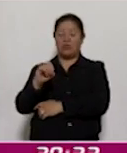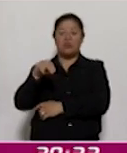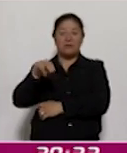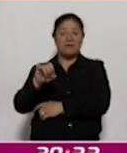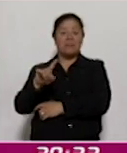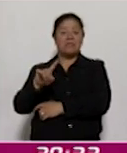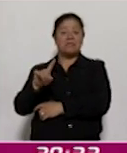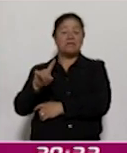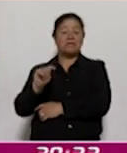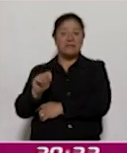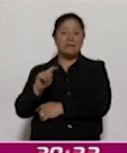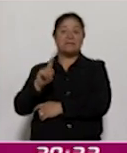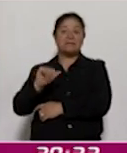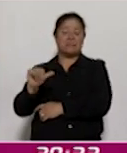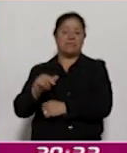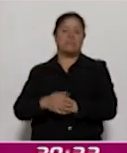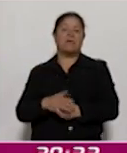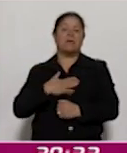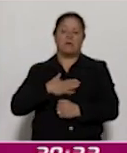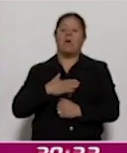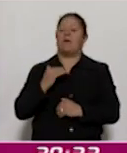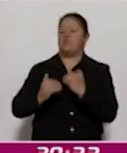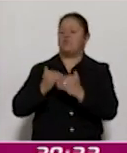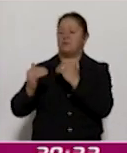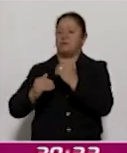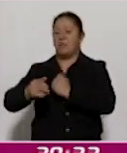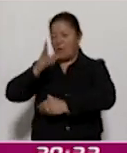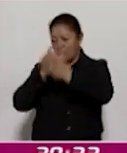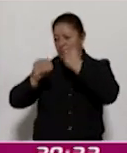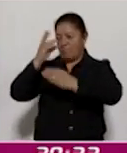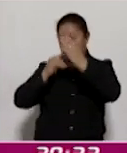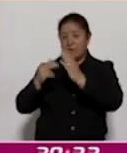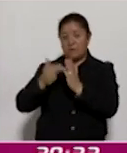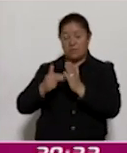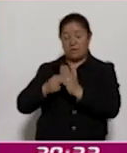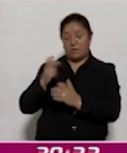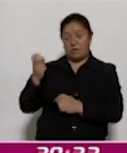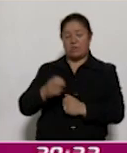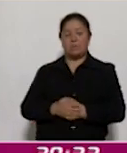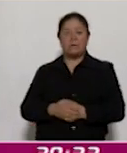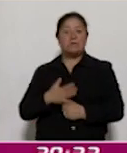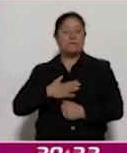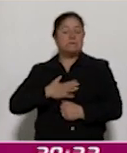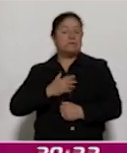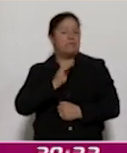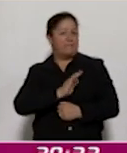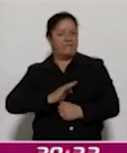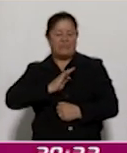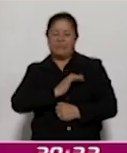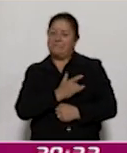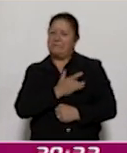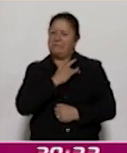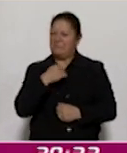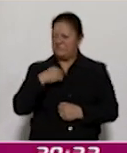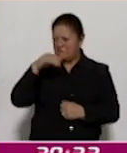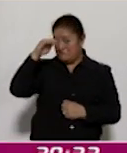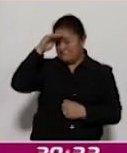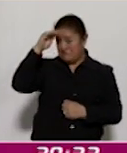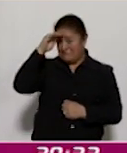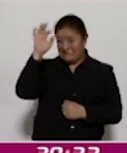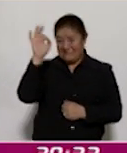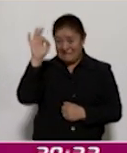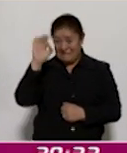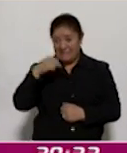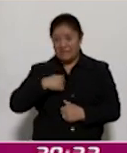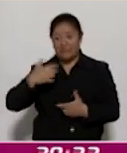estuve todo este proceso aprendiendo en el taller del maestro y pues me siento muy feliz. De hecho, no pensaba que mi pieza lograra